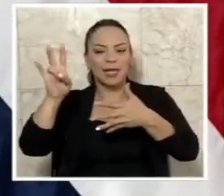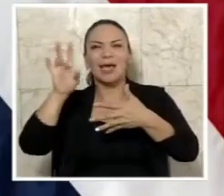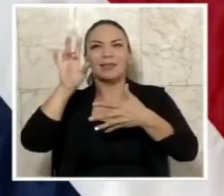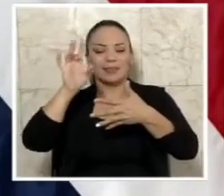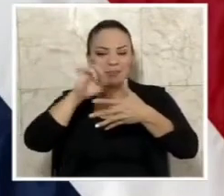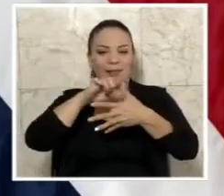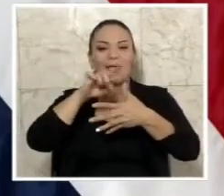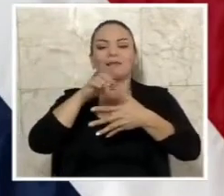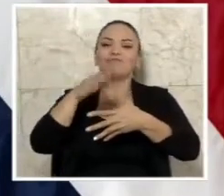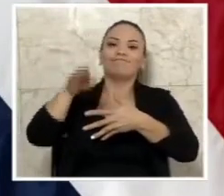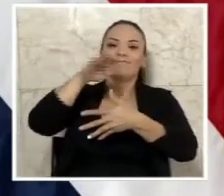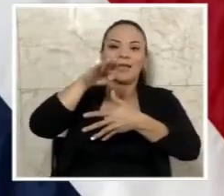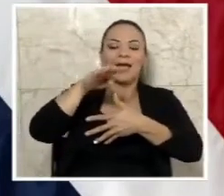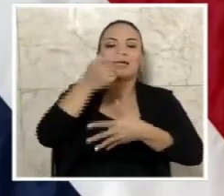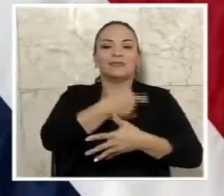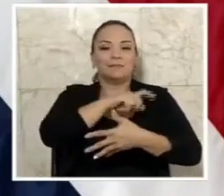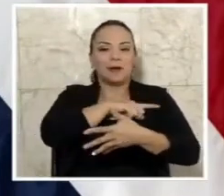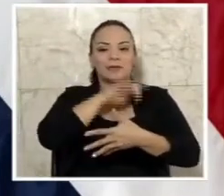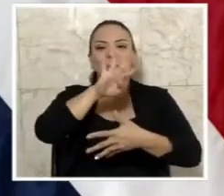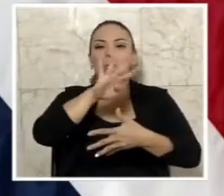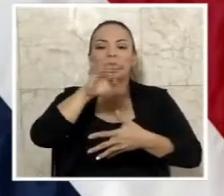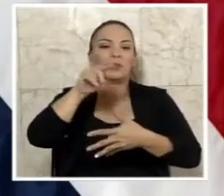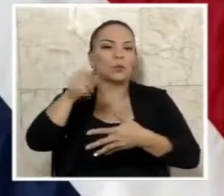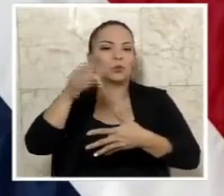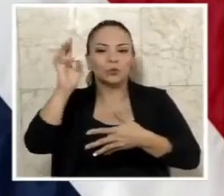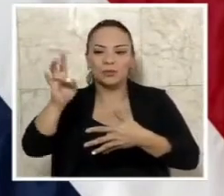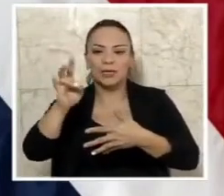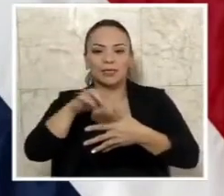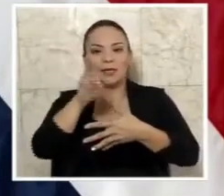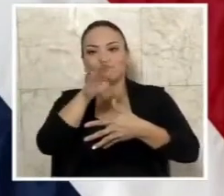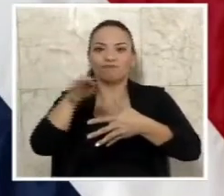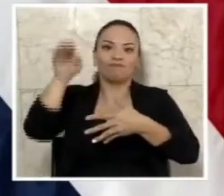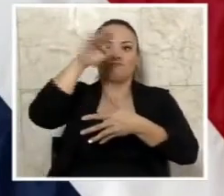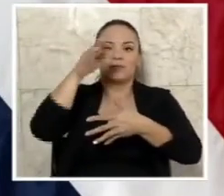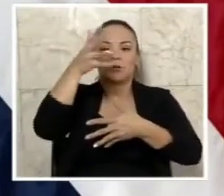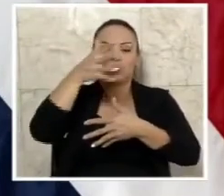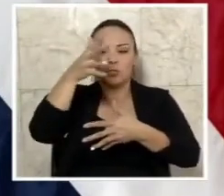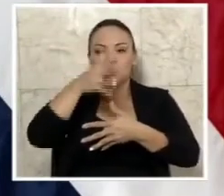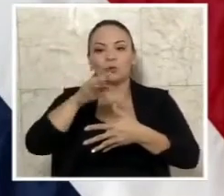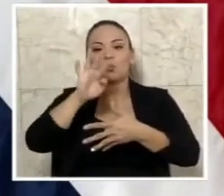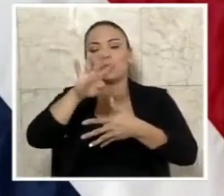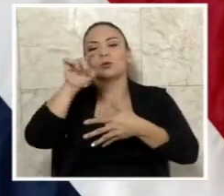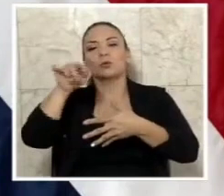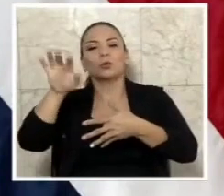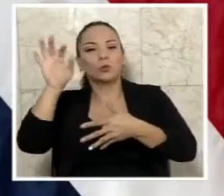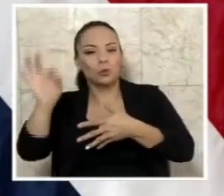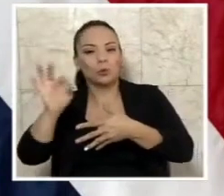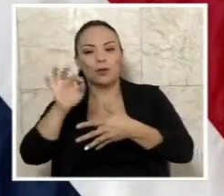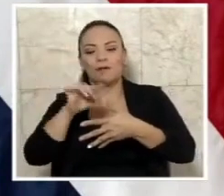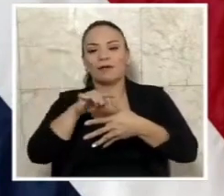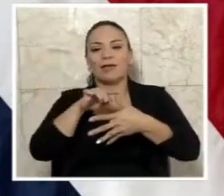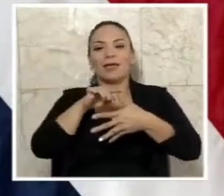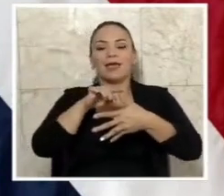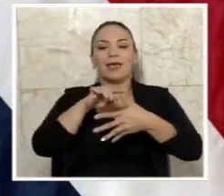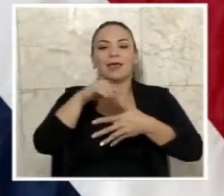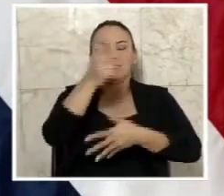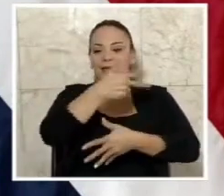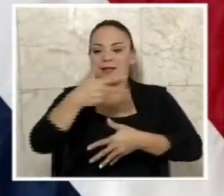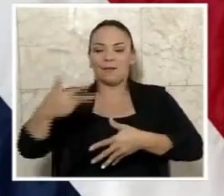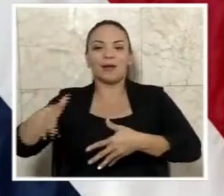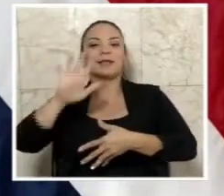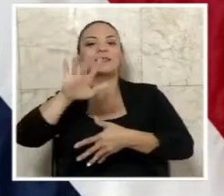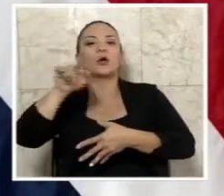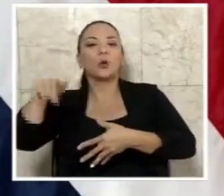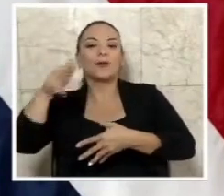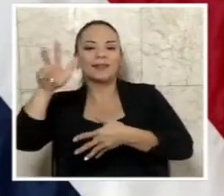España, 4.7%. Estados Unidos, 4.9%. Dinamarca, 5